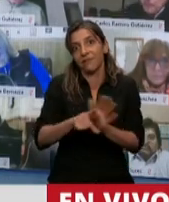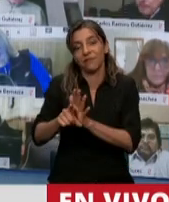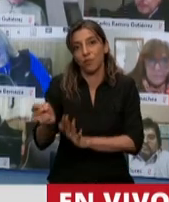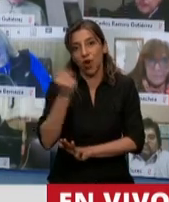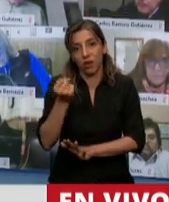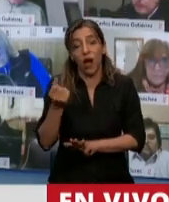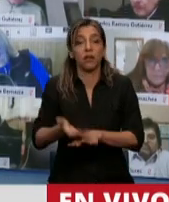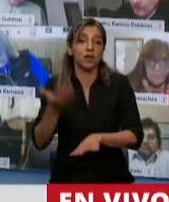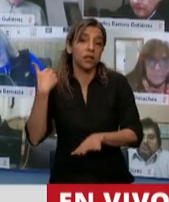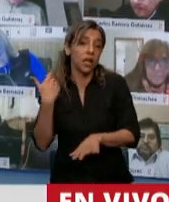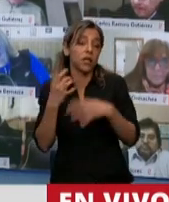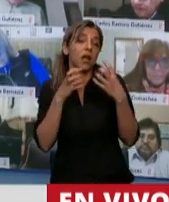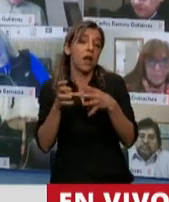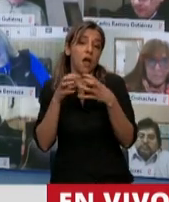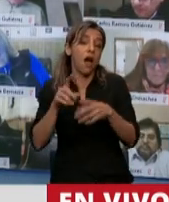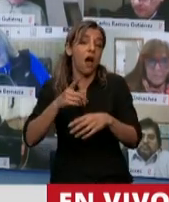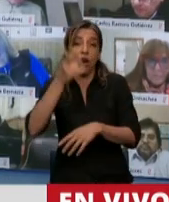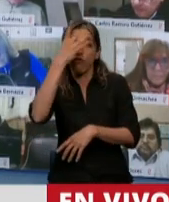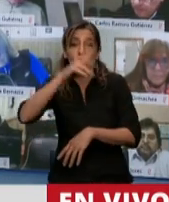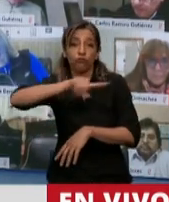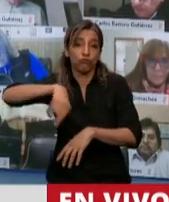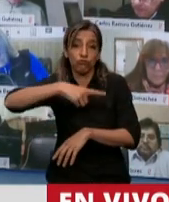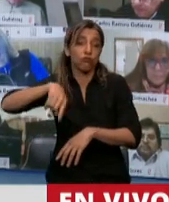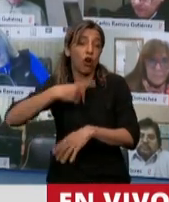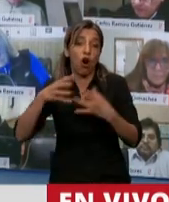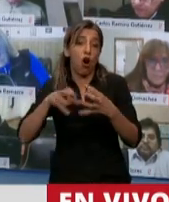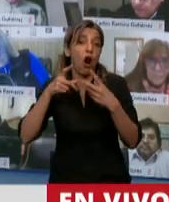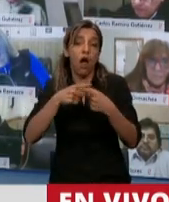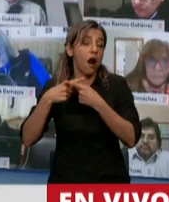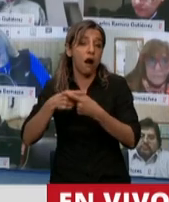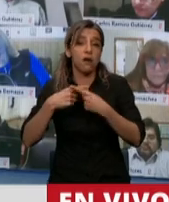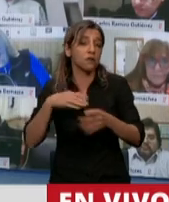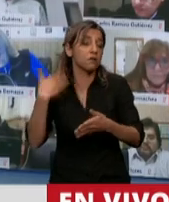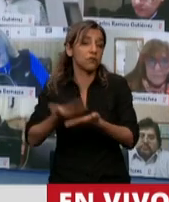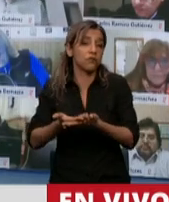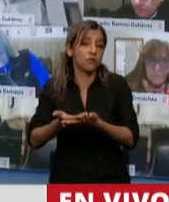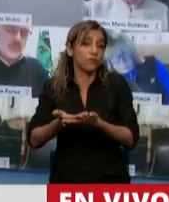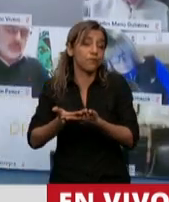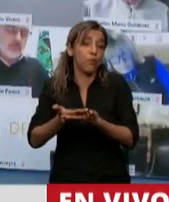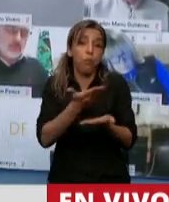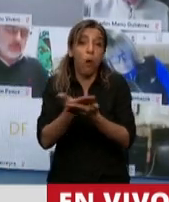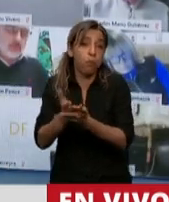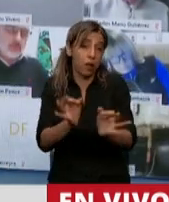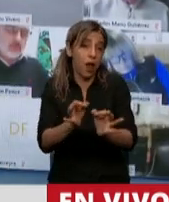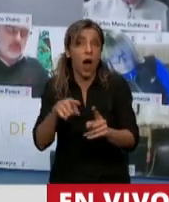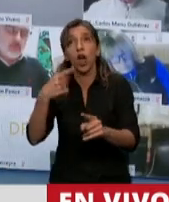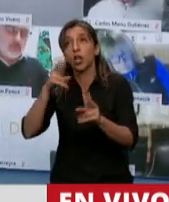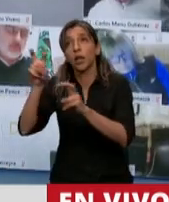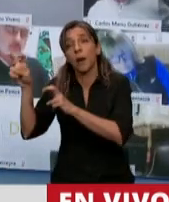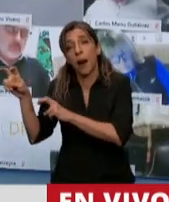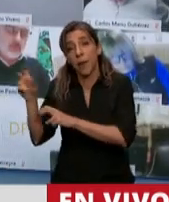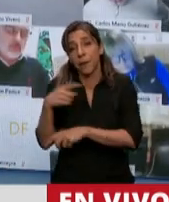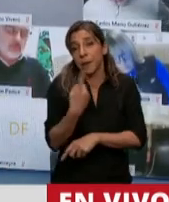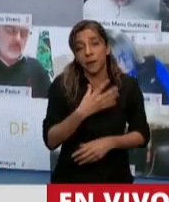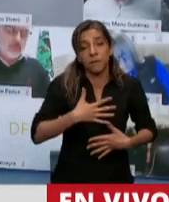justamente ese tema durante 12 horas. La verdad, un bochorno y una vergüenza para el Congreso de la Nación y un sentirnos